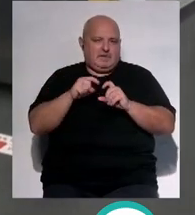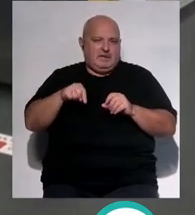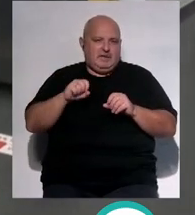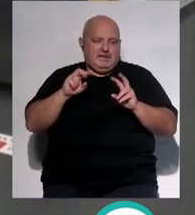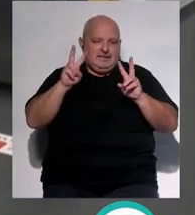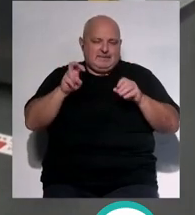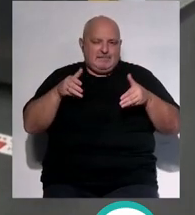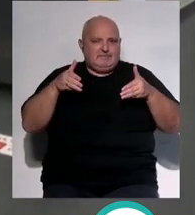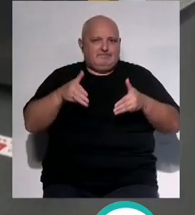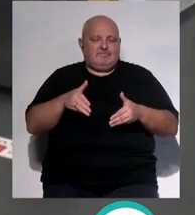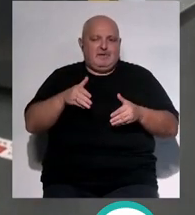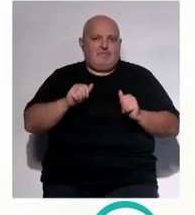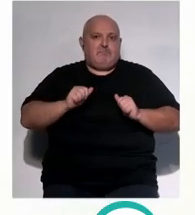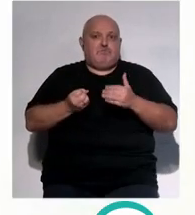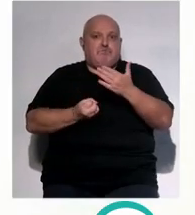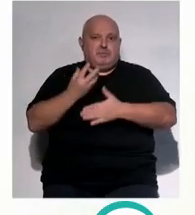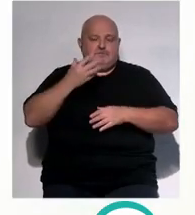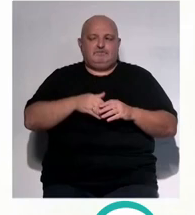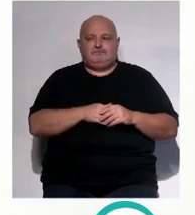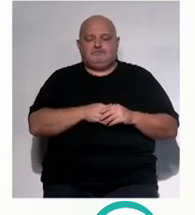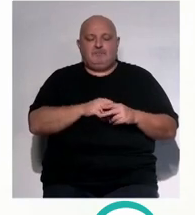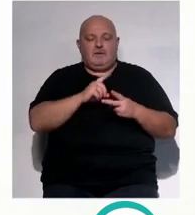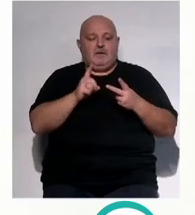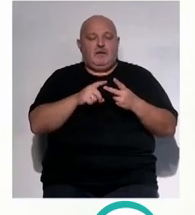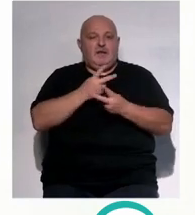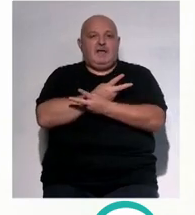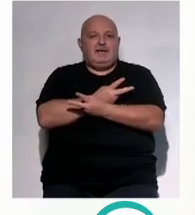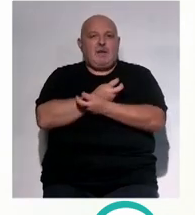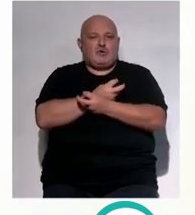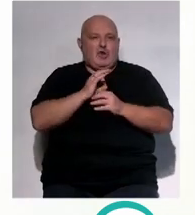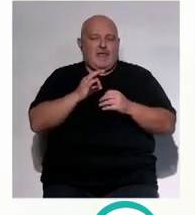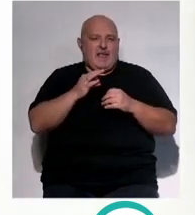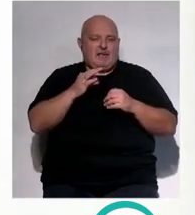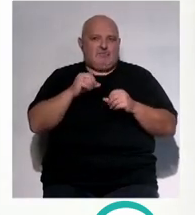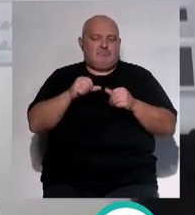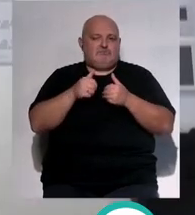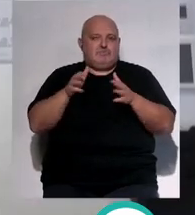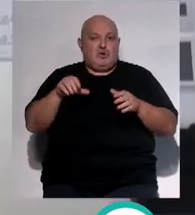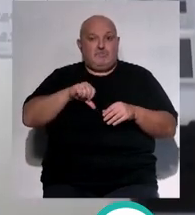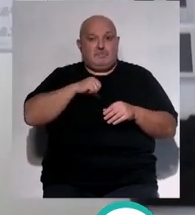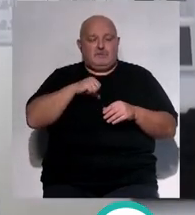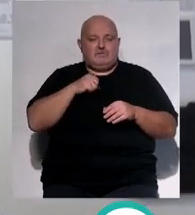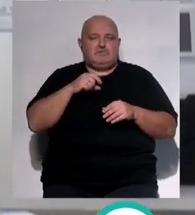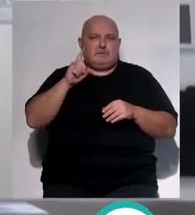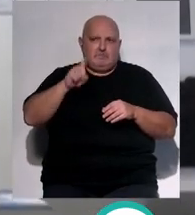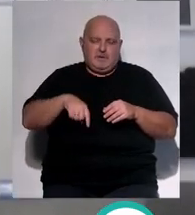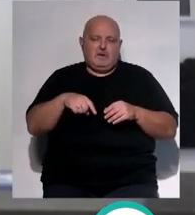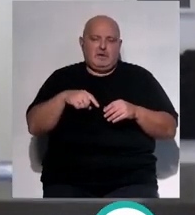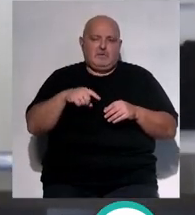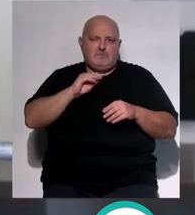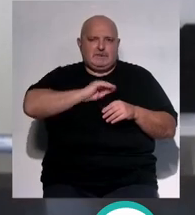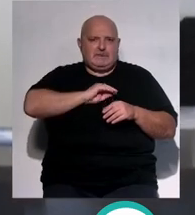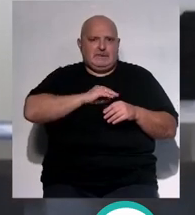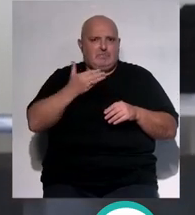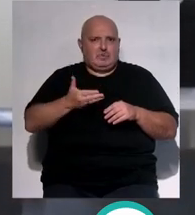alguna manera comenzó la traumatología que desde que abrimos el hospital ha ganado un peso muy